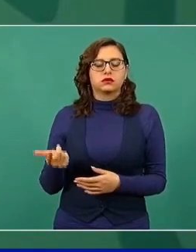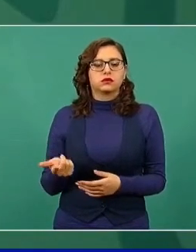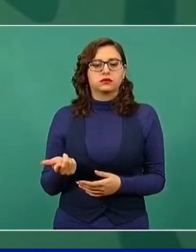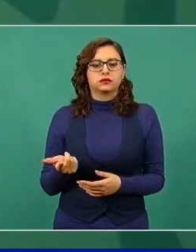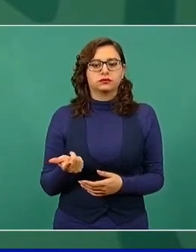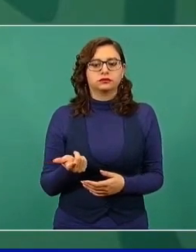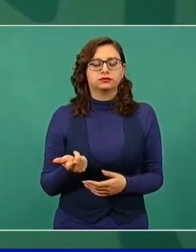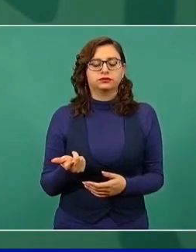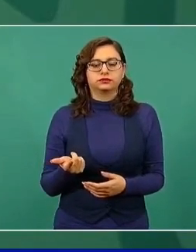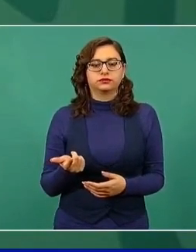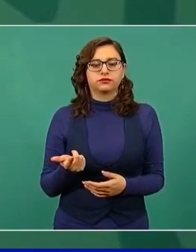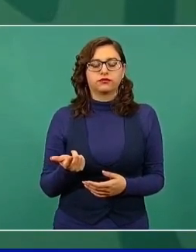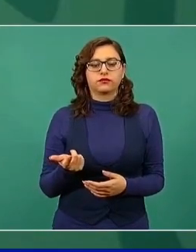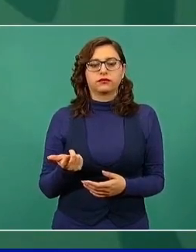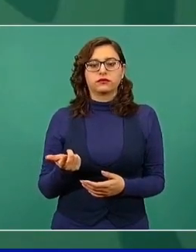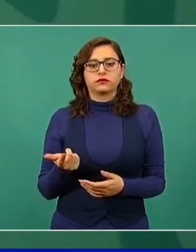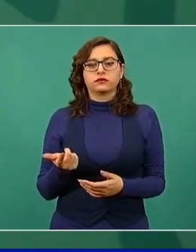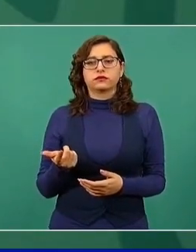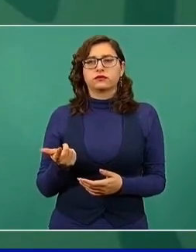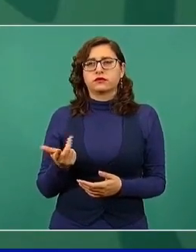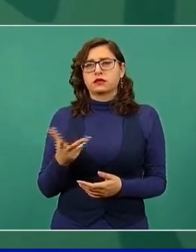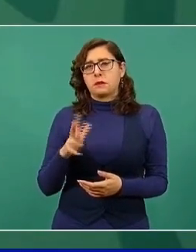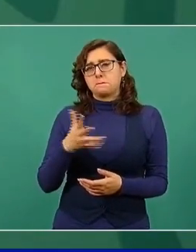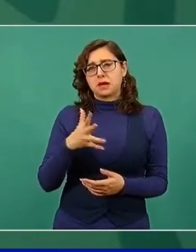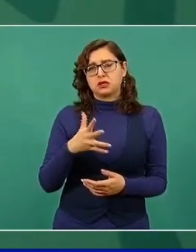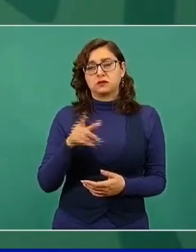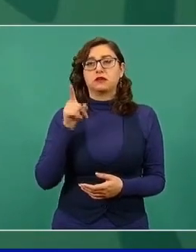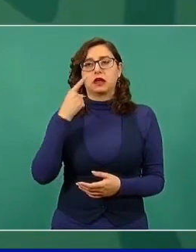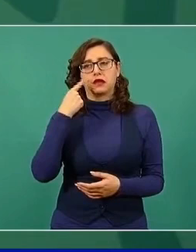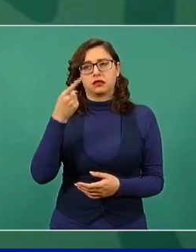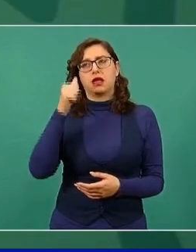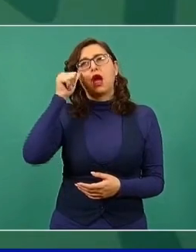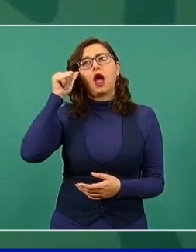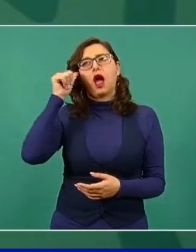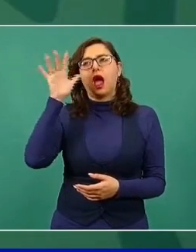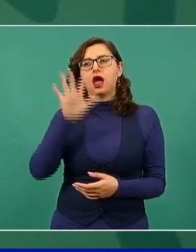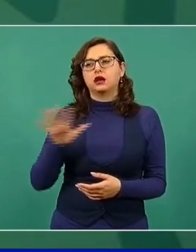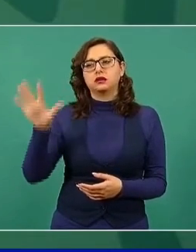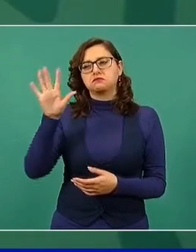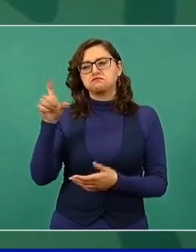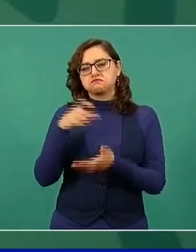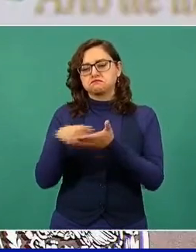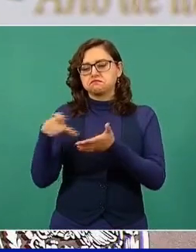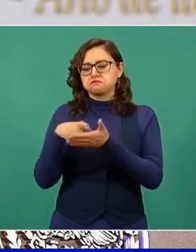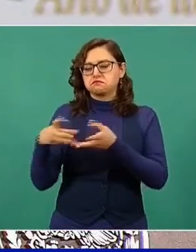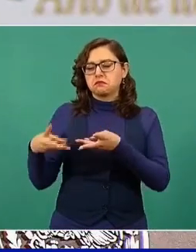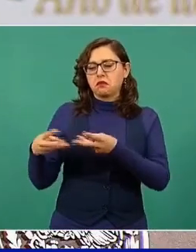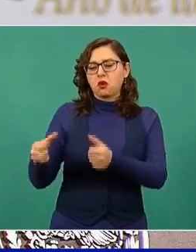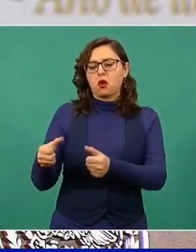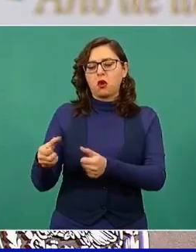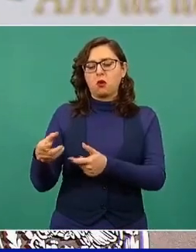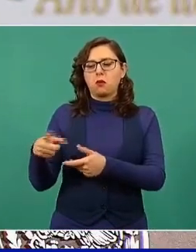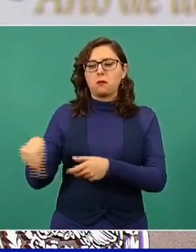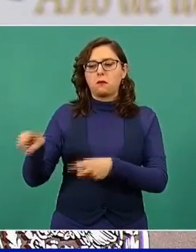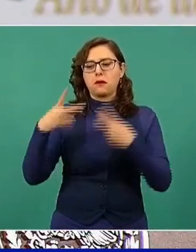Asia el ingreso per cápita es de alrededor de cuatro mil dólares